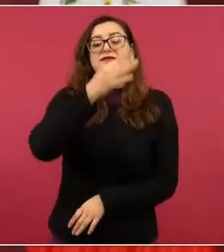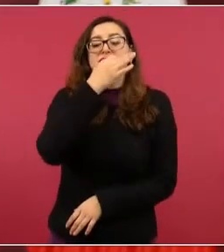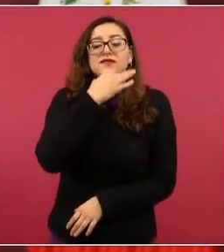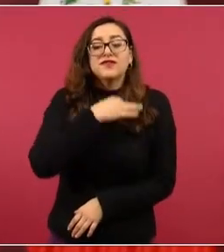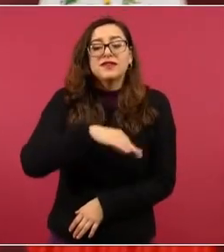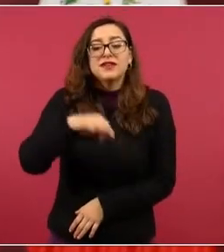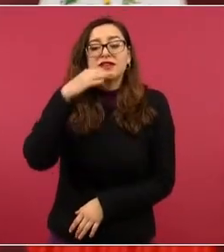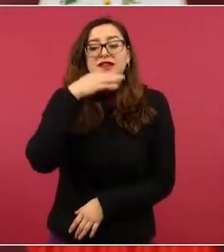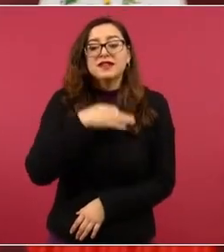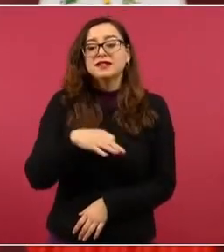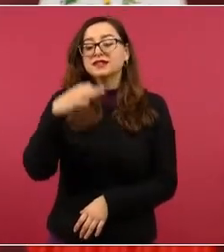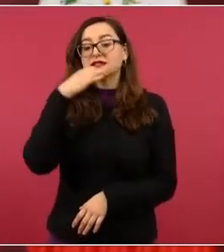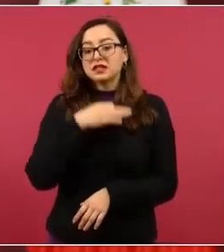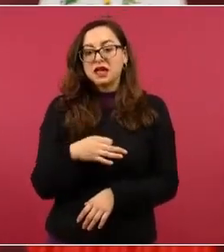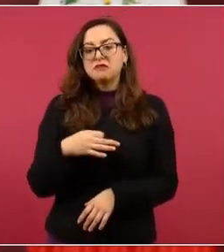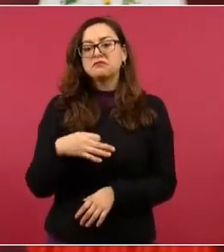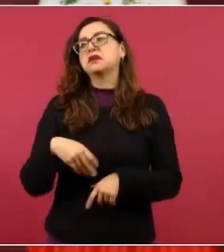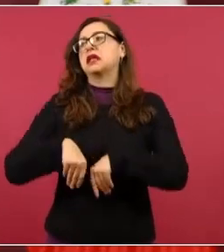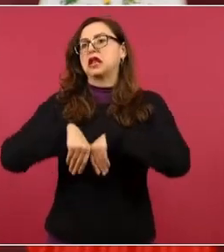aguafiestas,